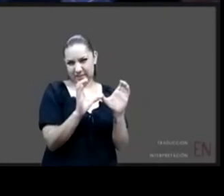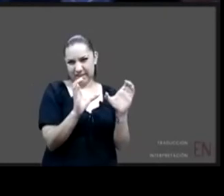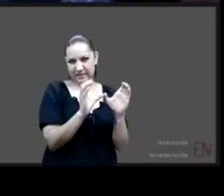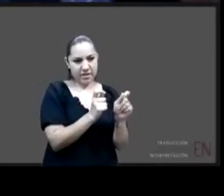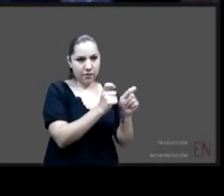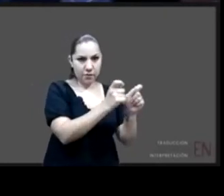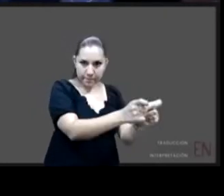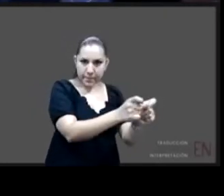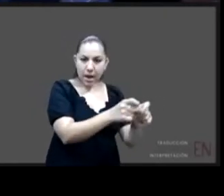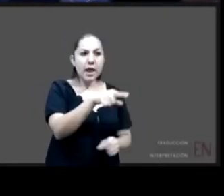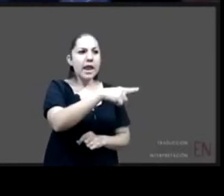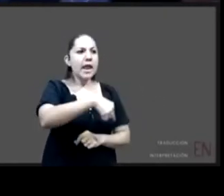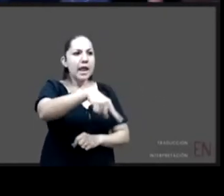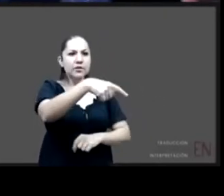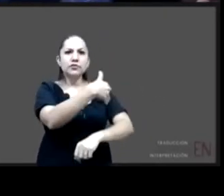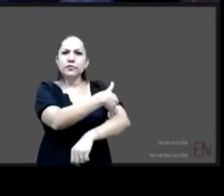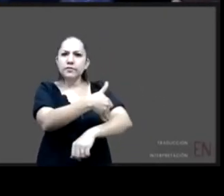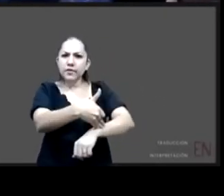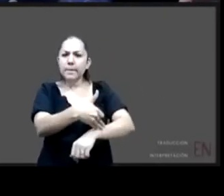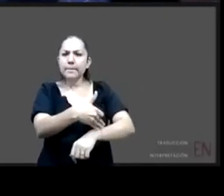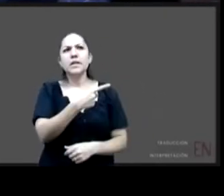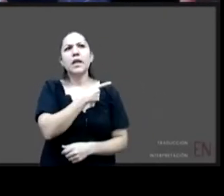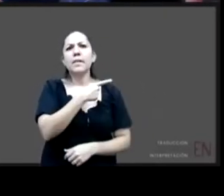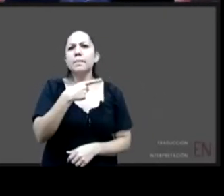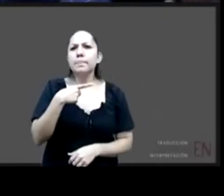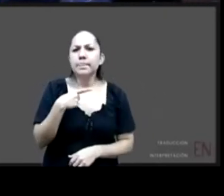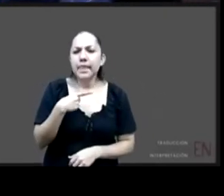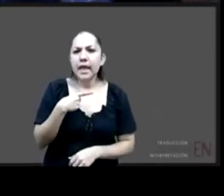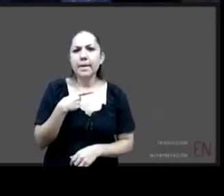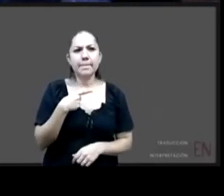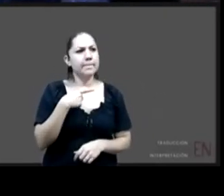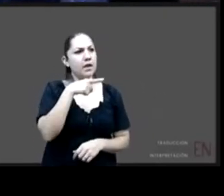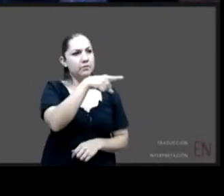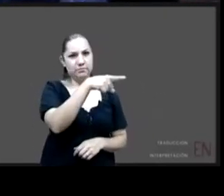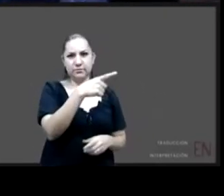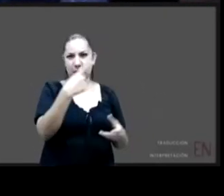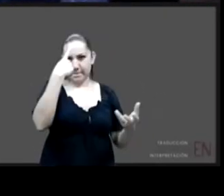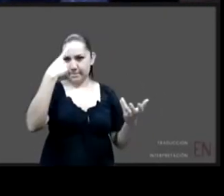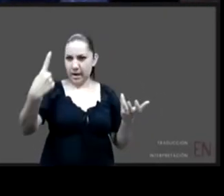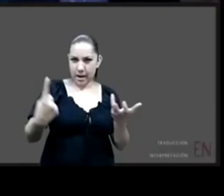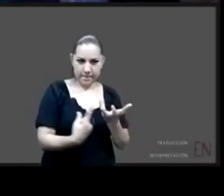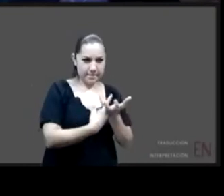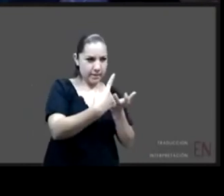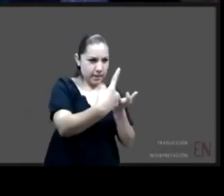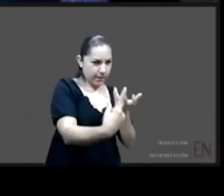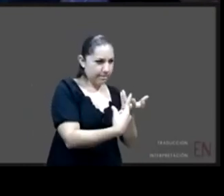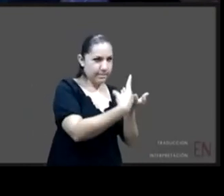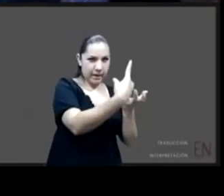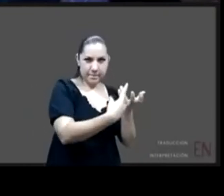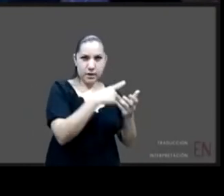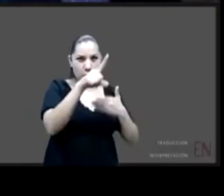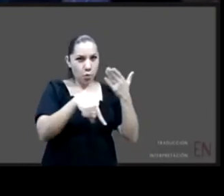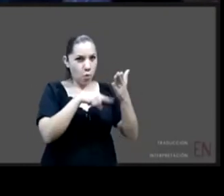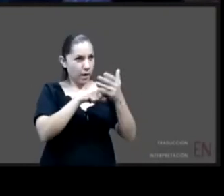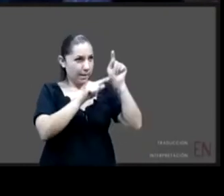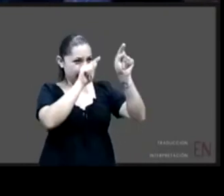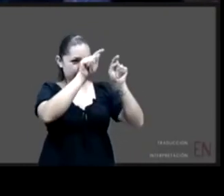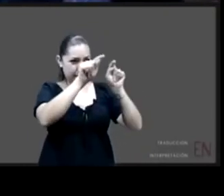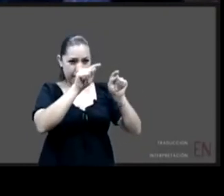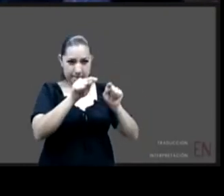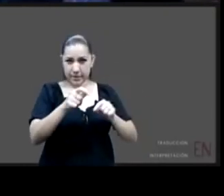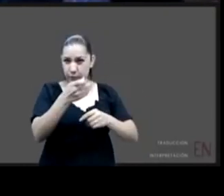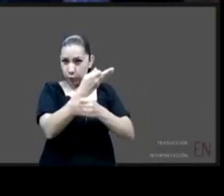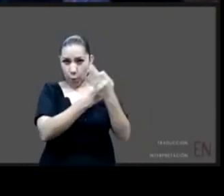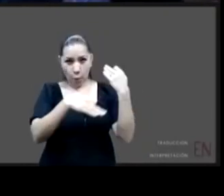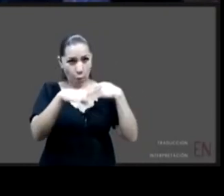haber familias de acogida en todos los lugares creo que UNICEF ha hecho un gran trabajo para tratar de impulsar esta